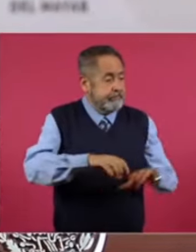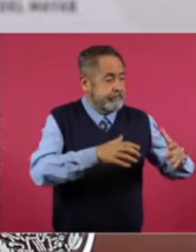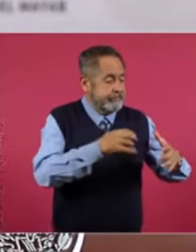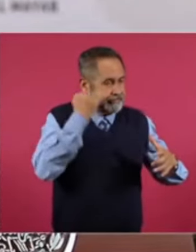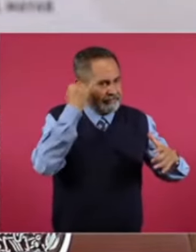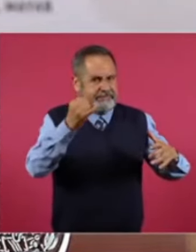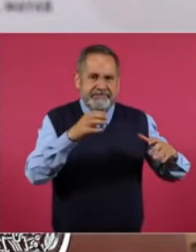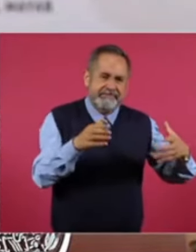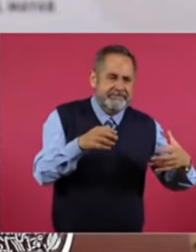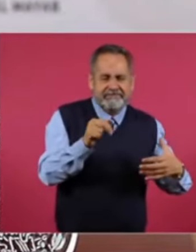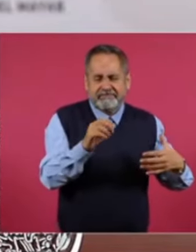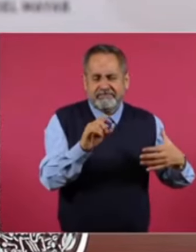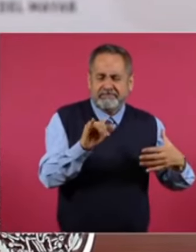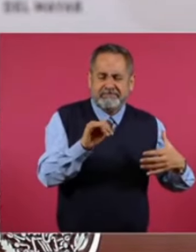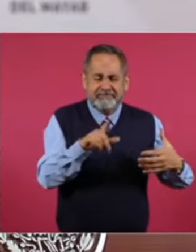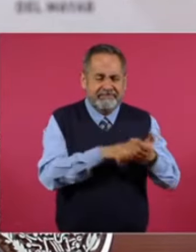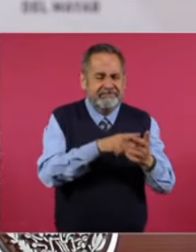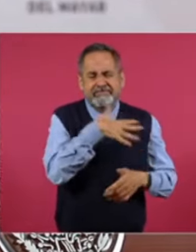Tecnócratas. Corruptos.